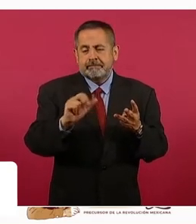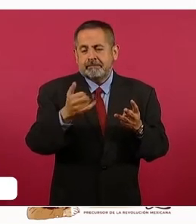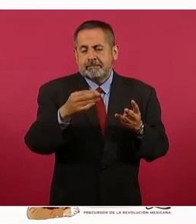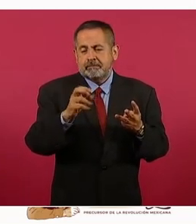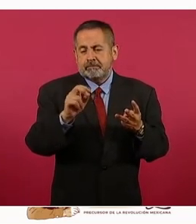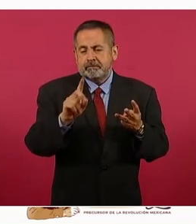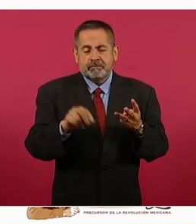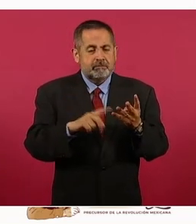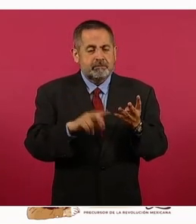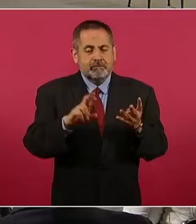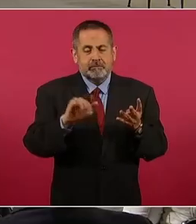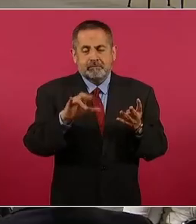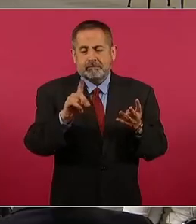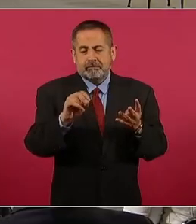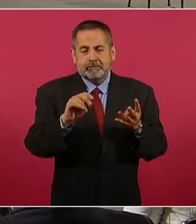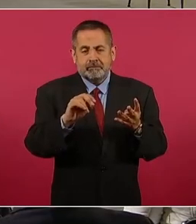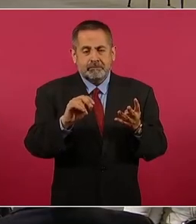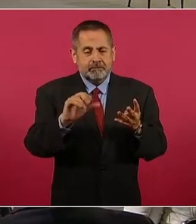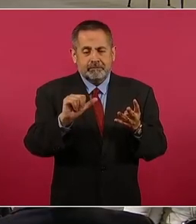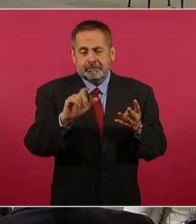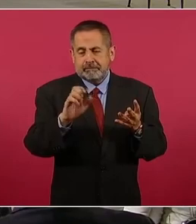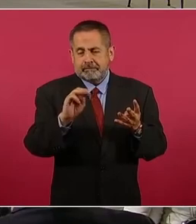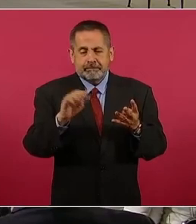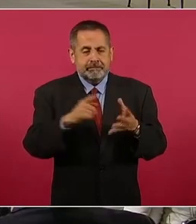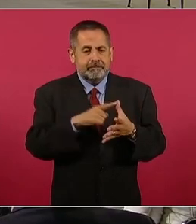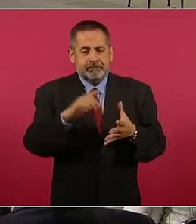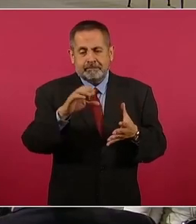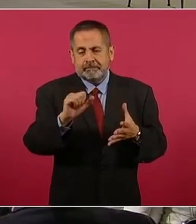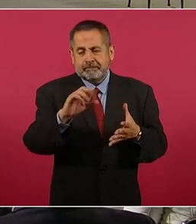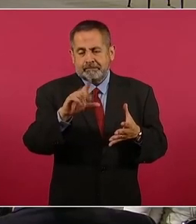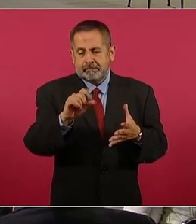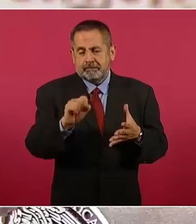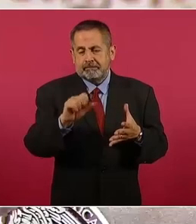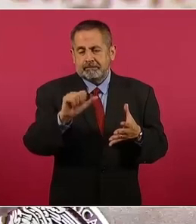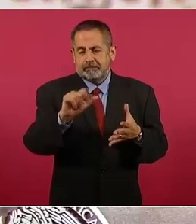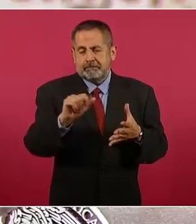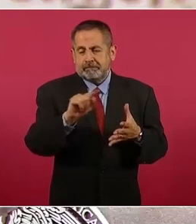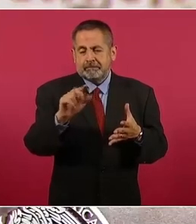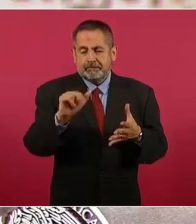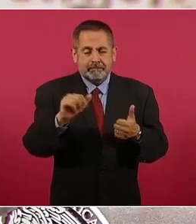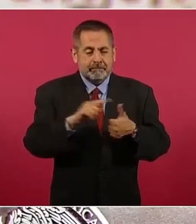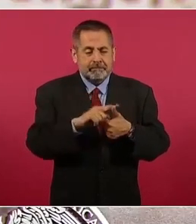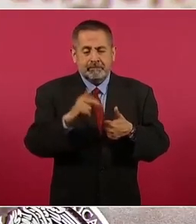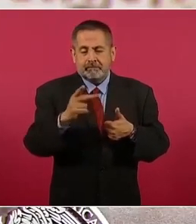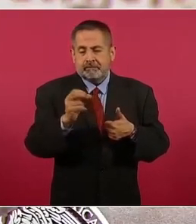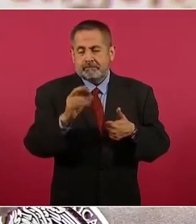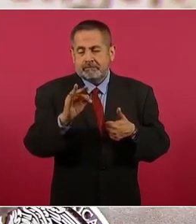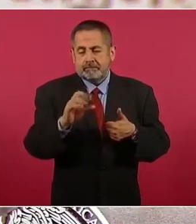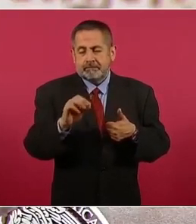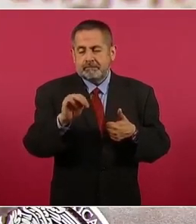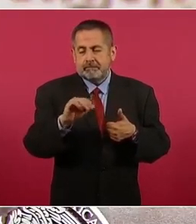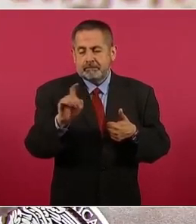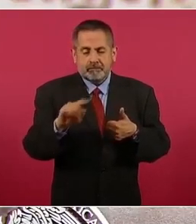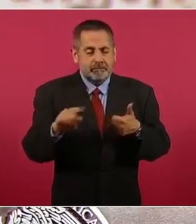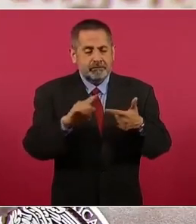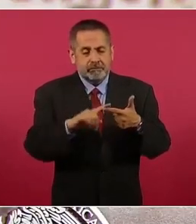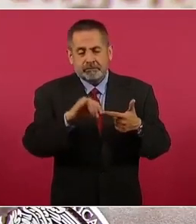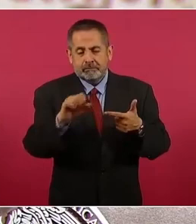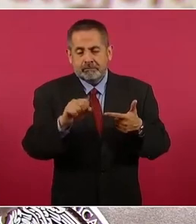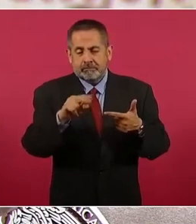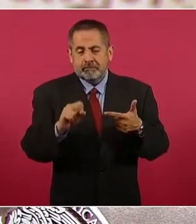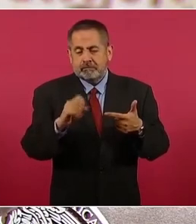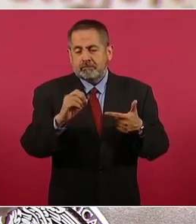Palacio, Ricardo Alemán, Carlos Alastraqui, Porfirio Muñoz Ledo, Jesús Ortega, entre otros.